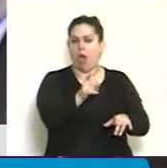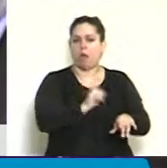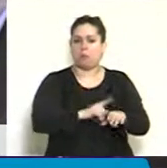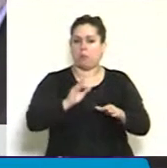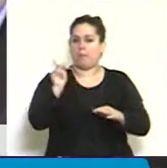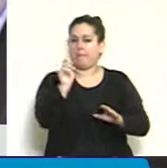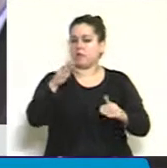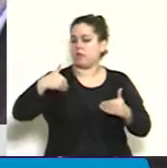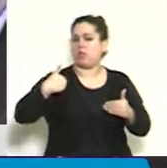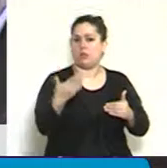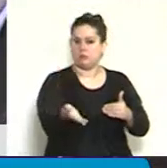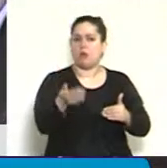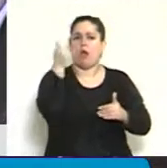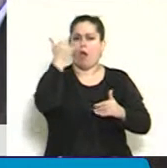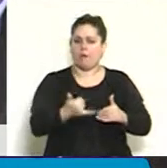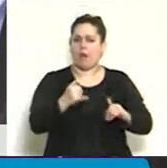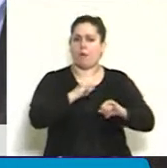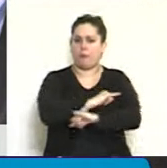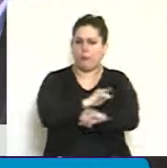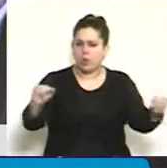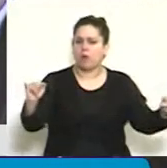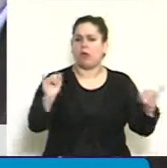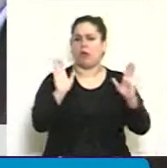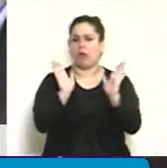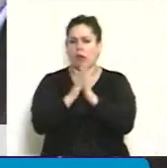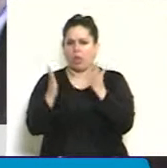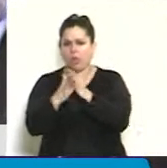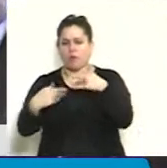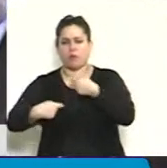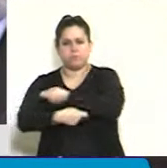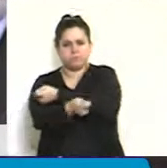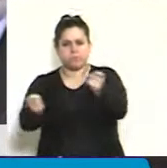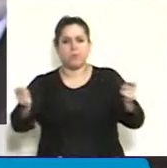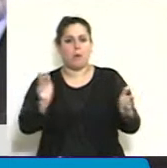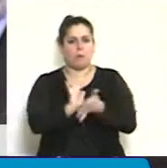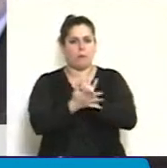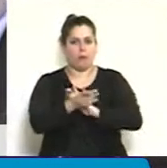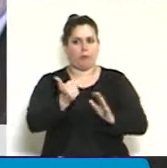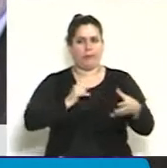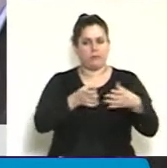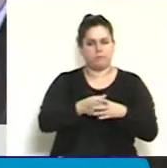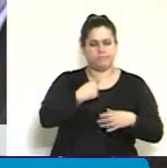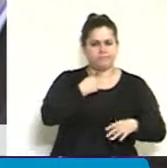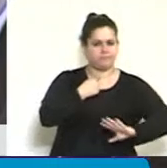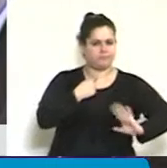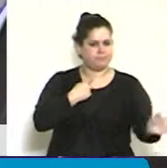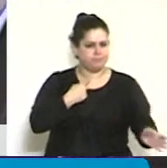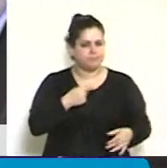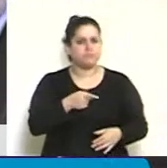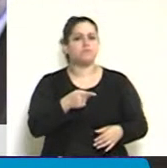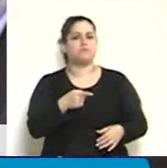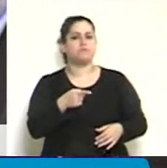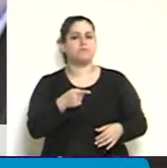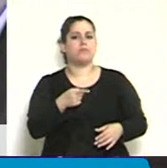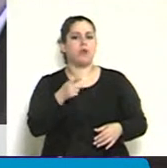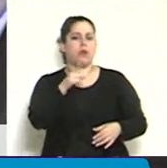aparecieron publicaciones y libros que terminaron de pulverizar la ficción del régimen. Esta que mencionaba de Tomás